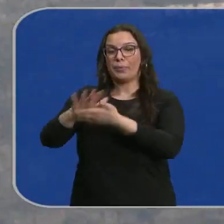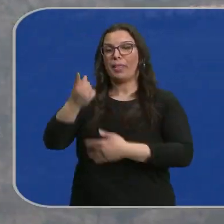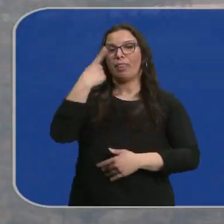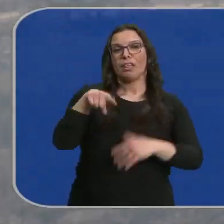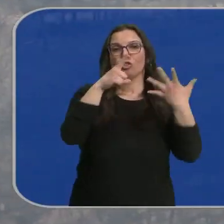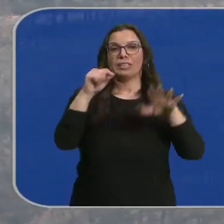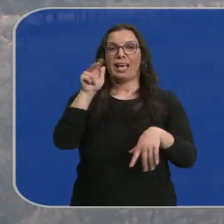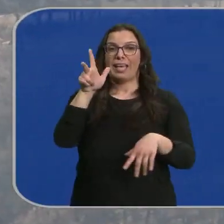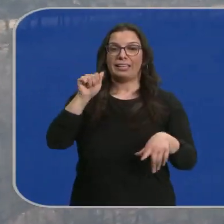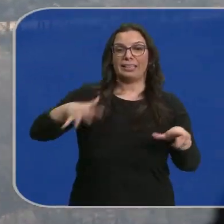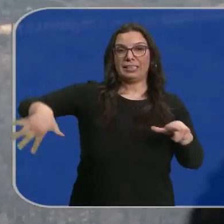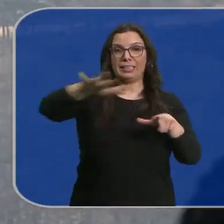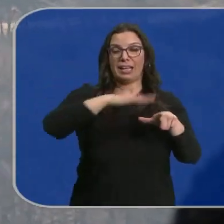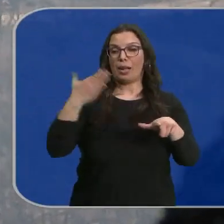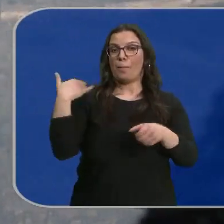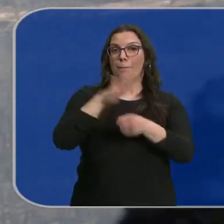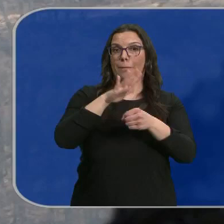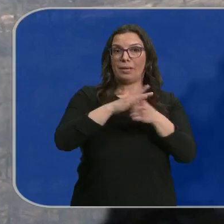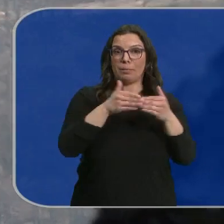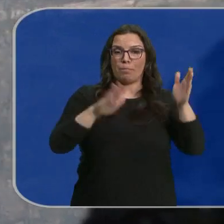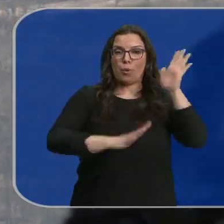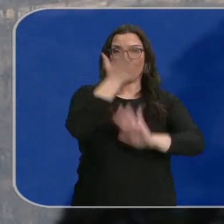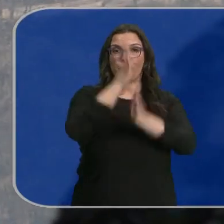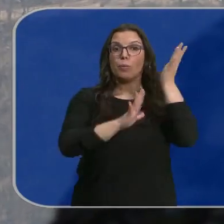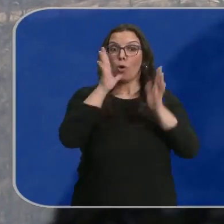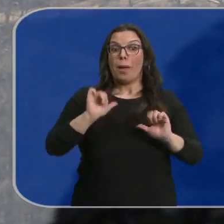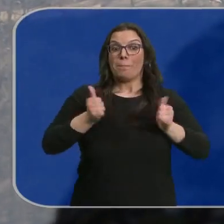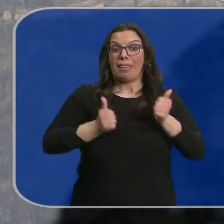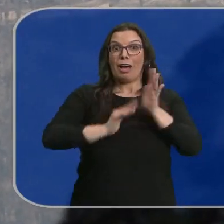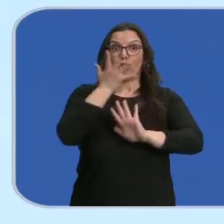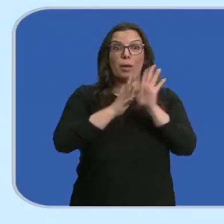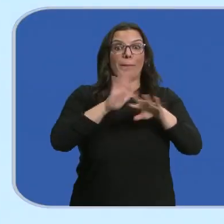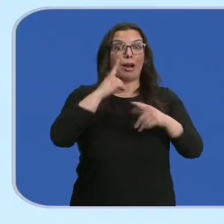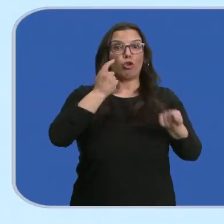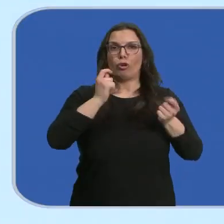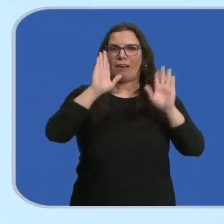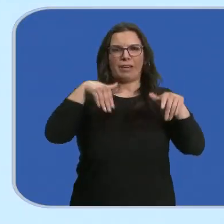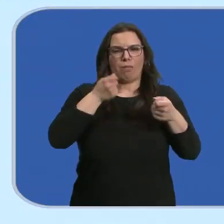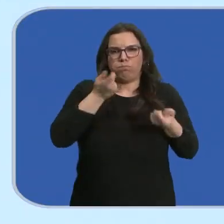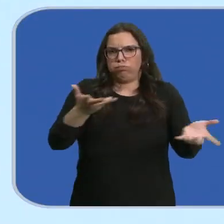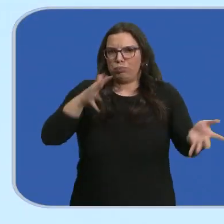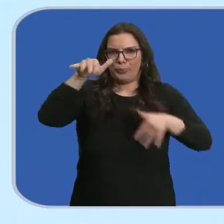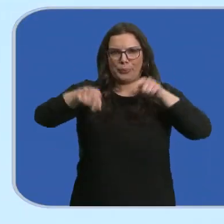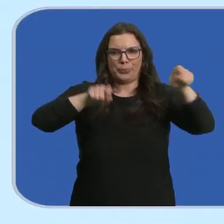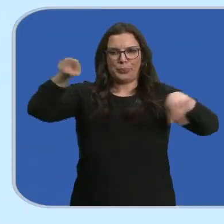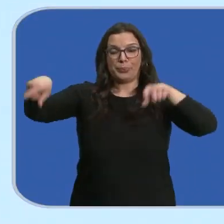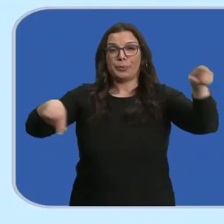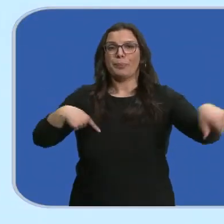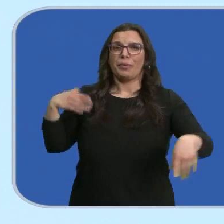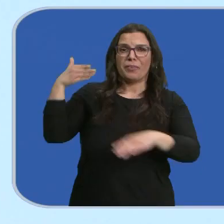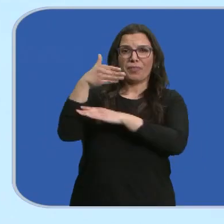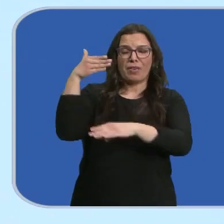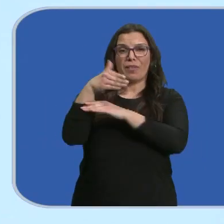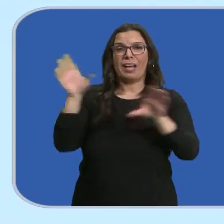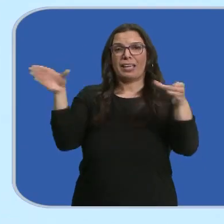hectáreas y que se originó el pasado martes tras una quema controlada de árboles. Hasta el lugar del suceso se desplazaron equipos de